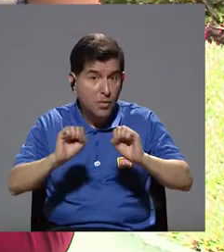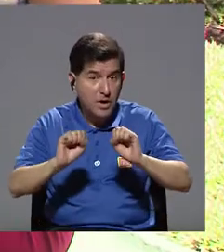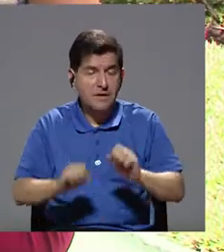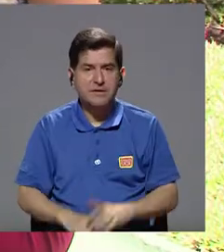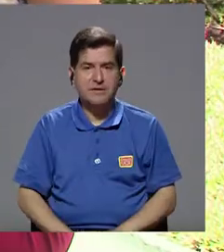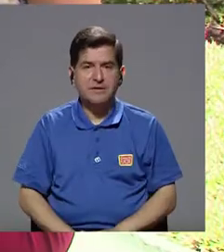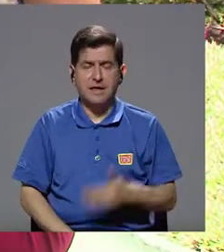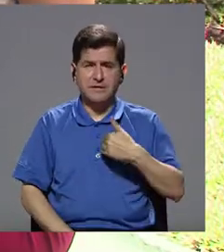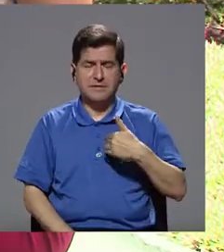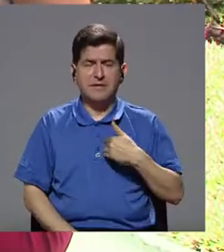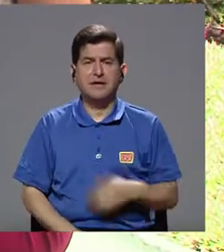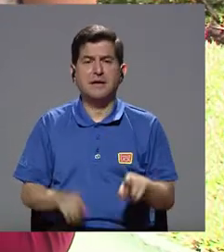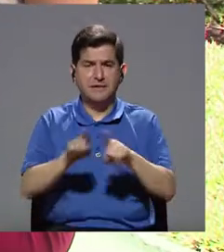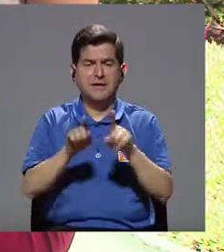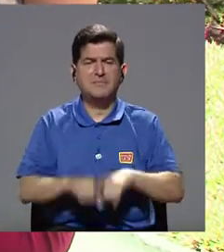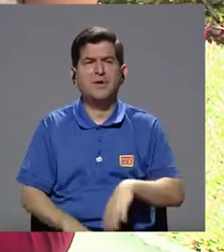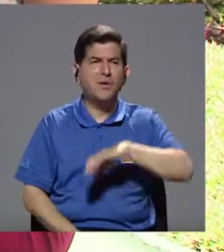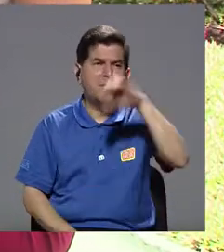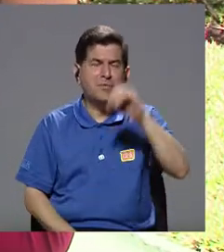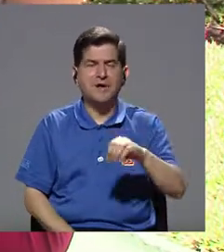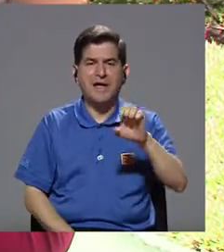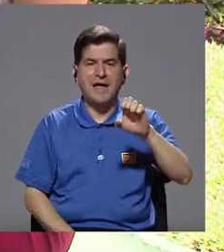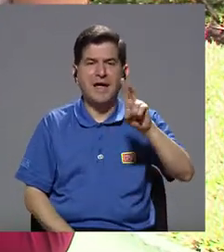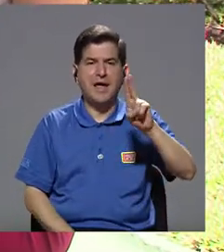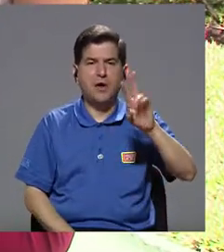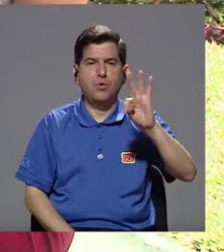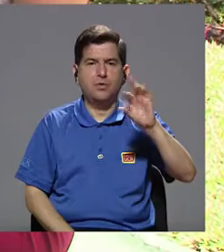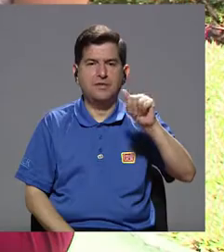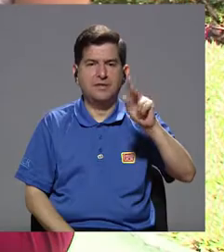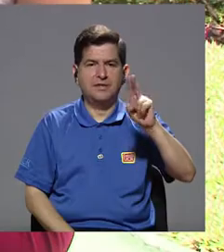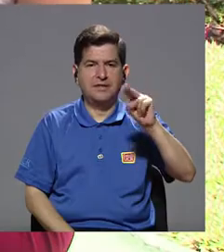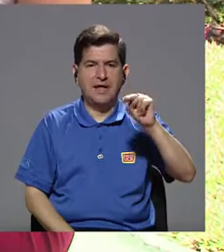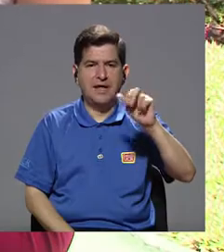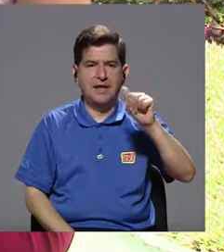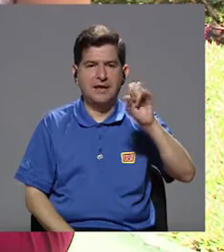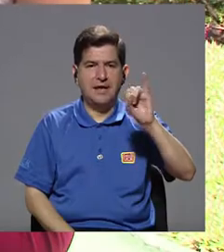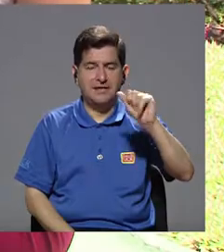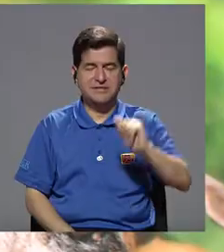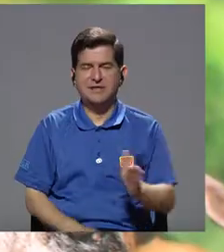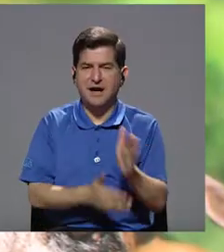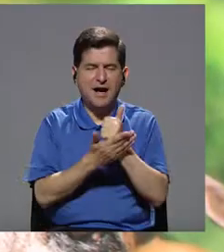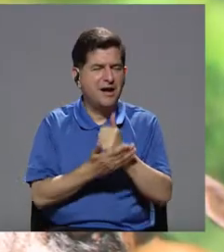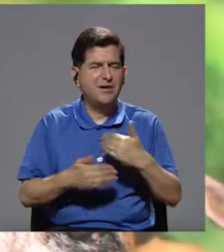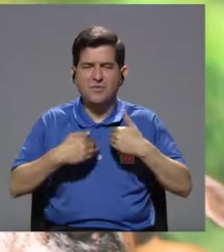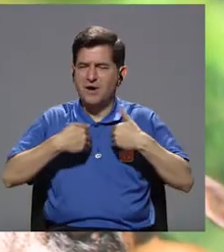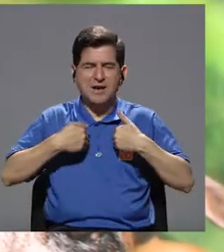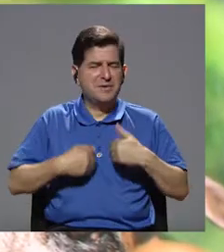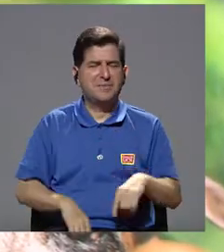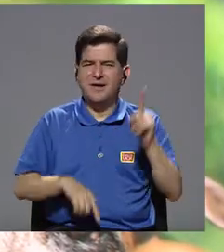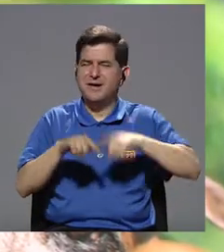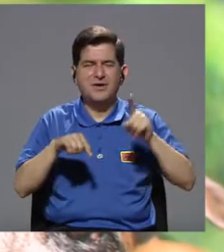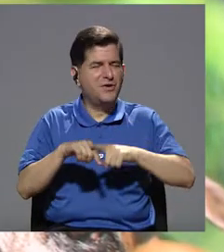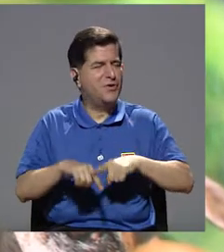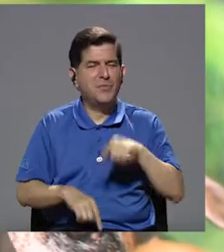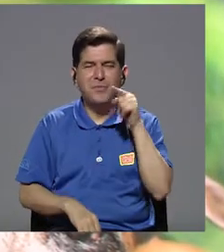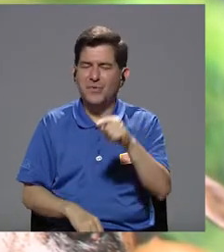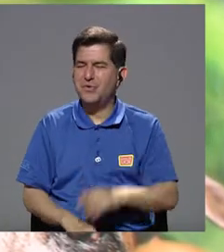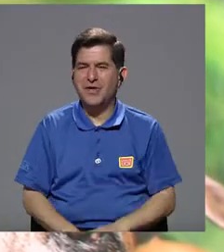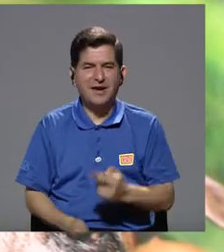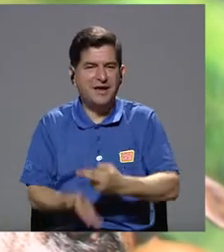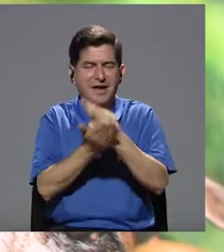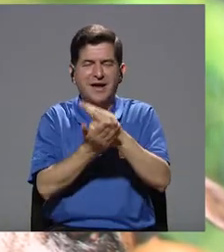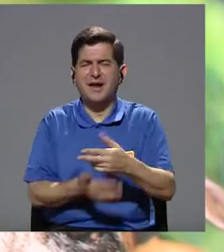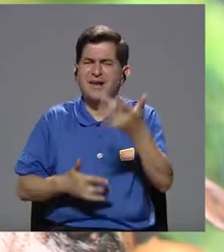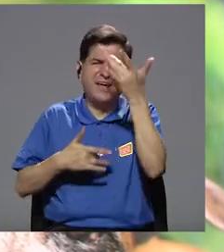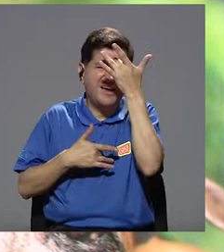Igual tenemos una tasa de eutanasia, por supuesto. Hay animales que del todo no se pueden rehabilitar, que del todo tal vez vienen con alguna